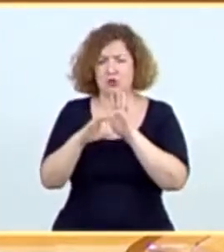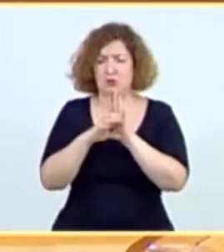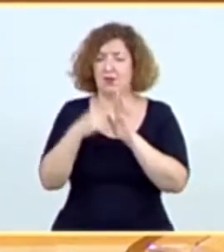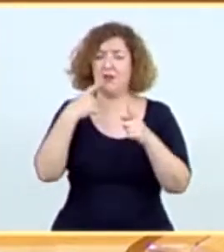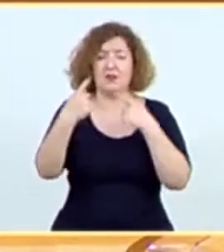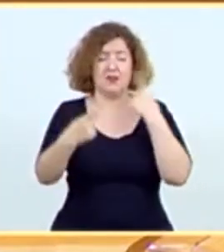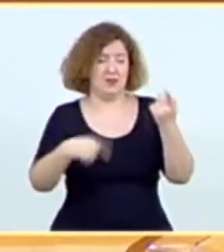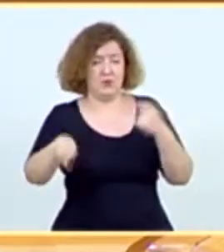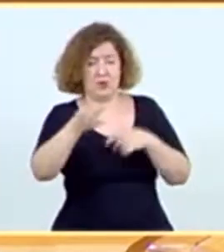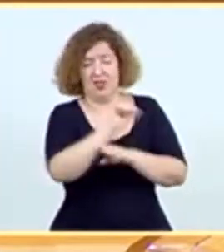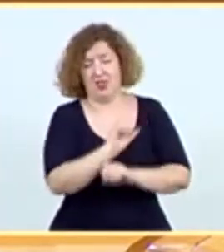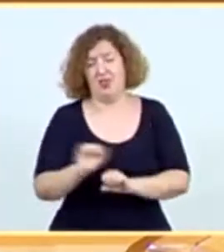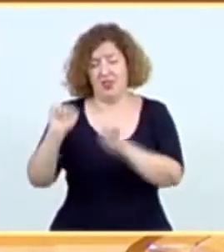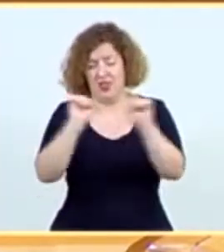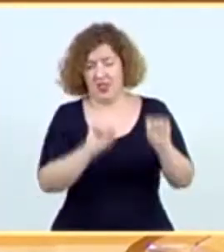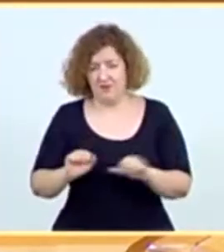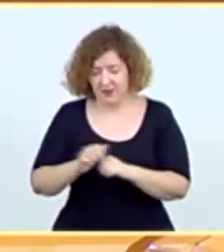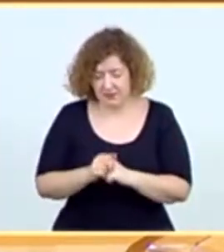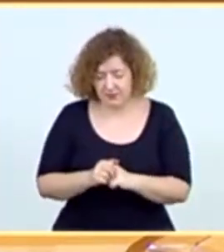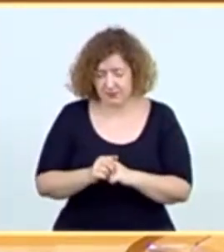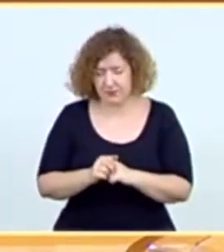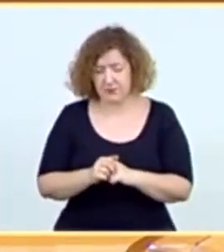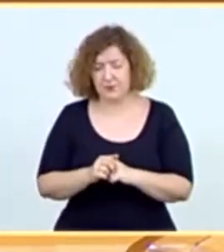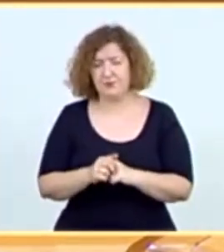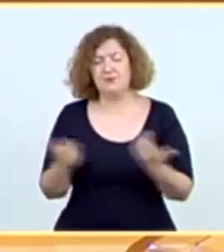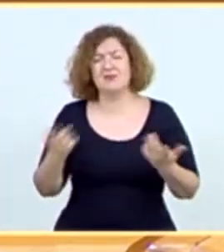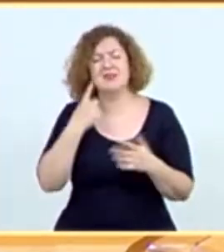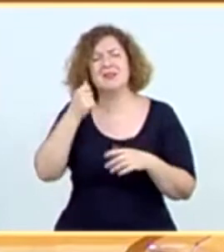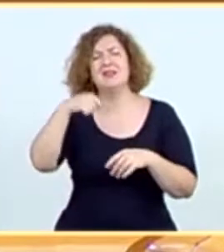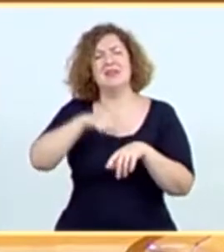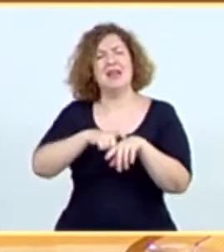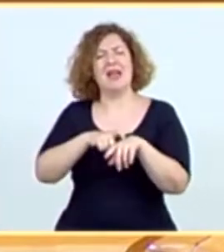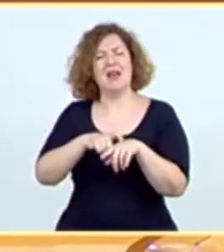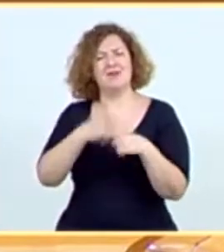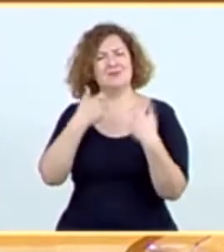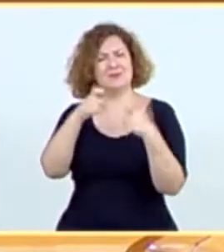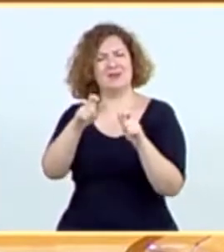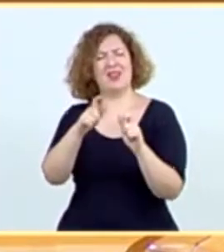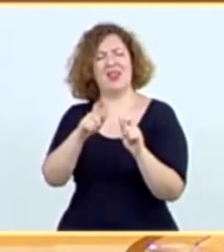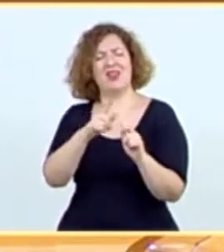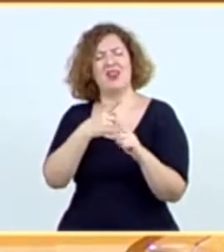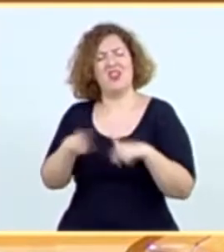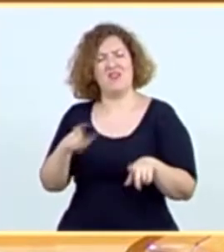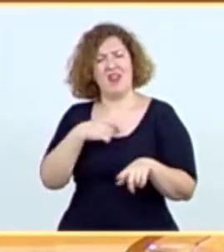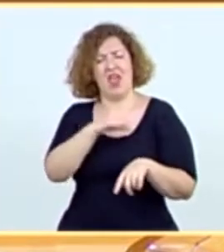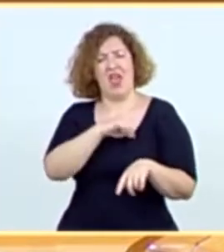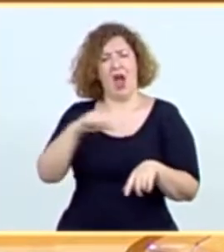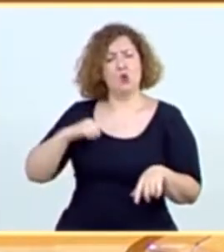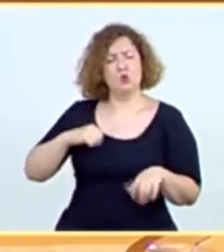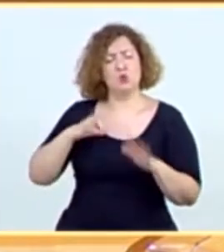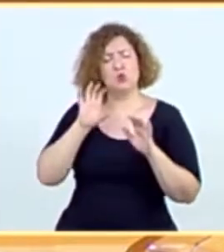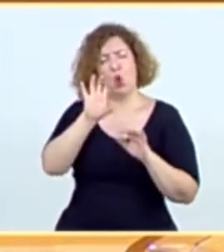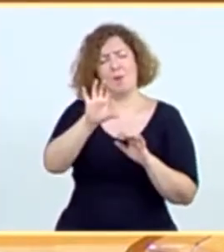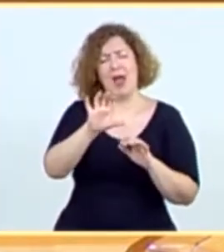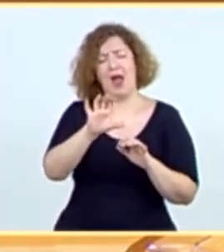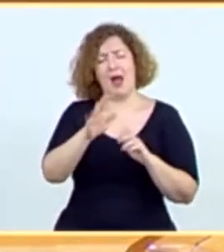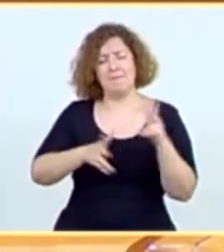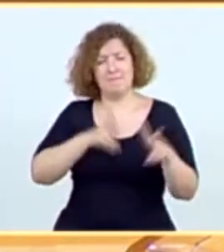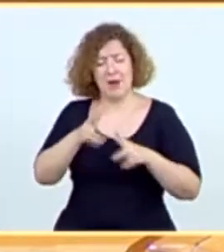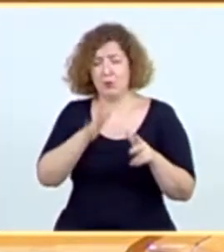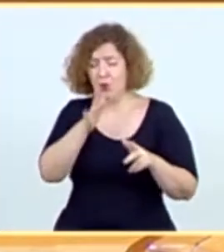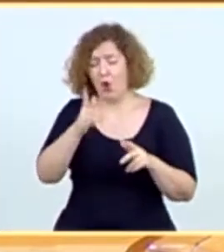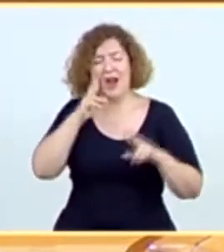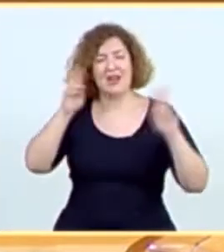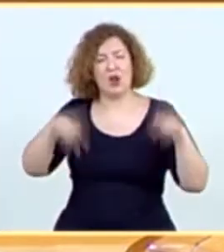defienden algunos. La aceptación del carácter diferenciado del sistema autonómico vasco se produjo sobre el reconocimiento del sistema